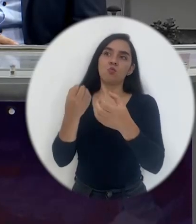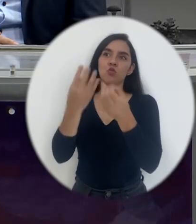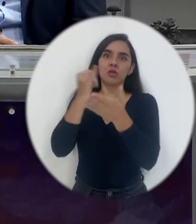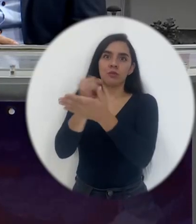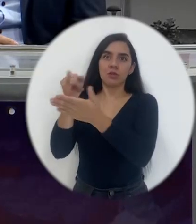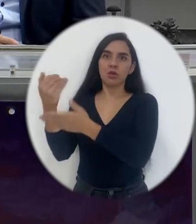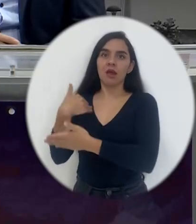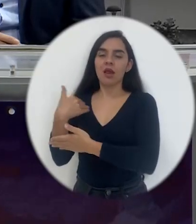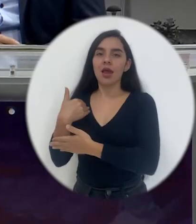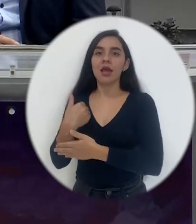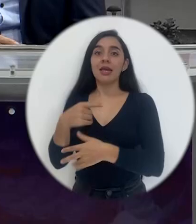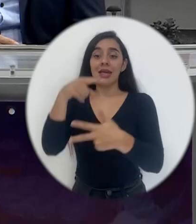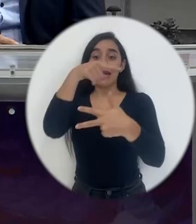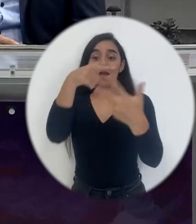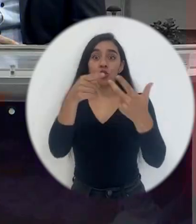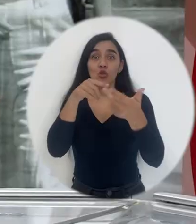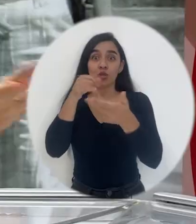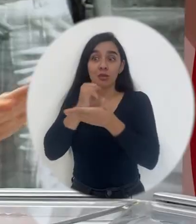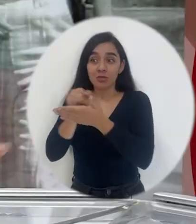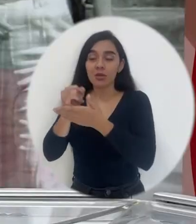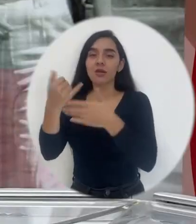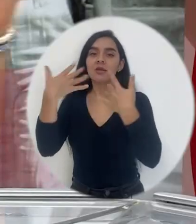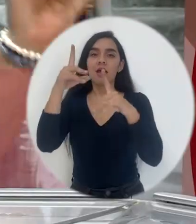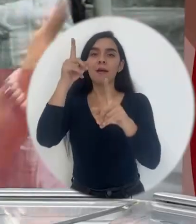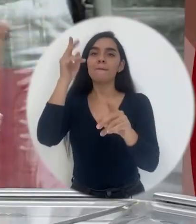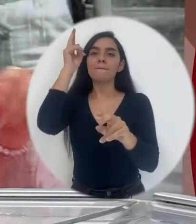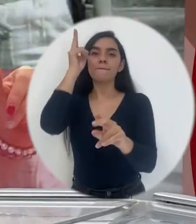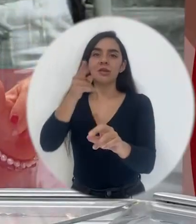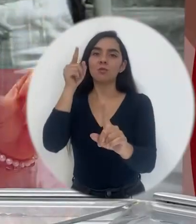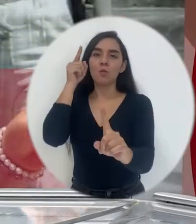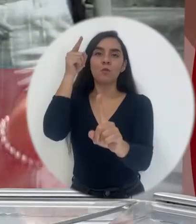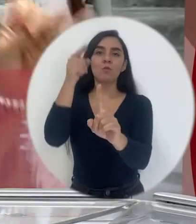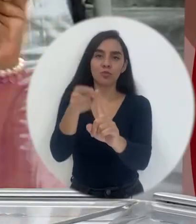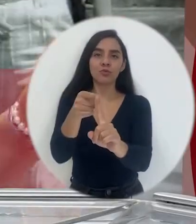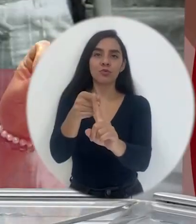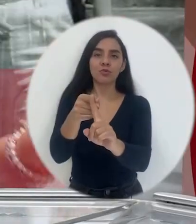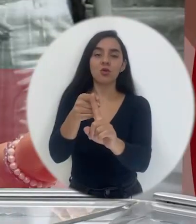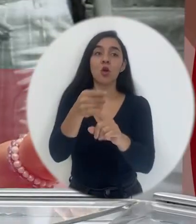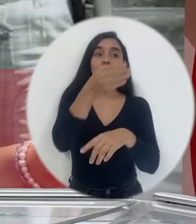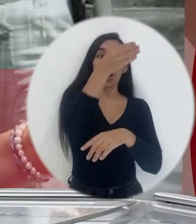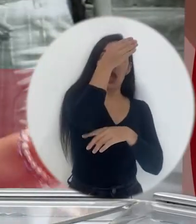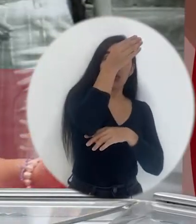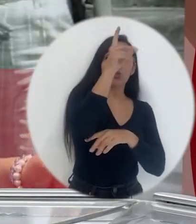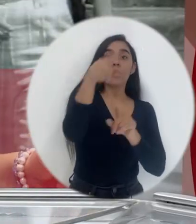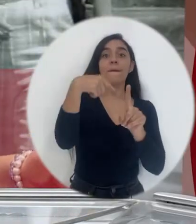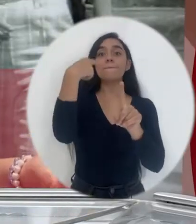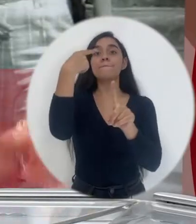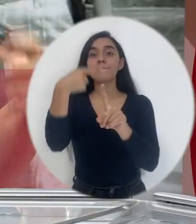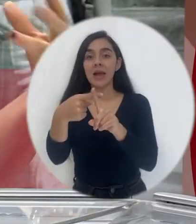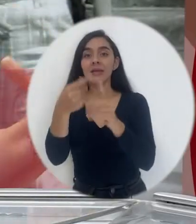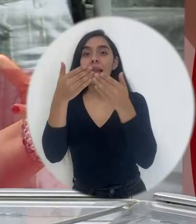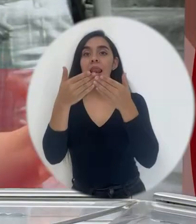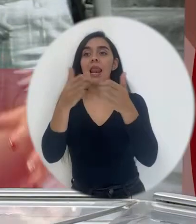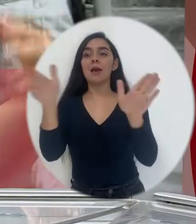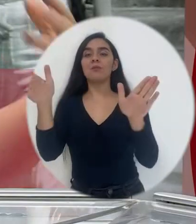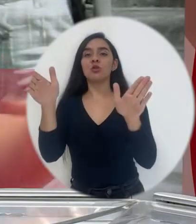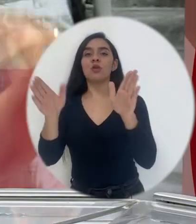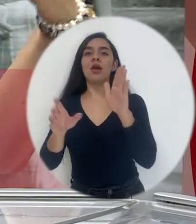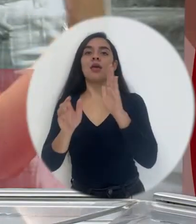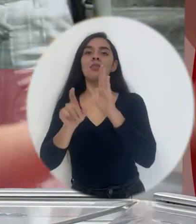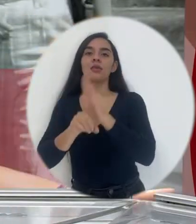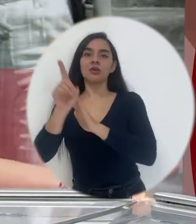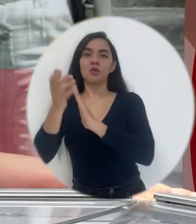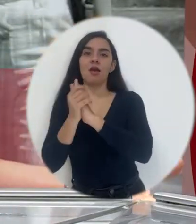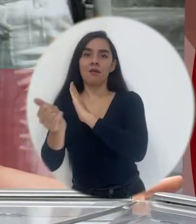mencionamos, de los muchos que hay, todos llegan a la misma conclusión, no solo la cuestión cultural, sino también el tema de la apertura para el